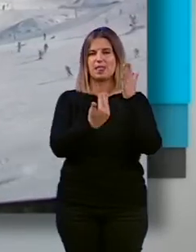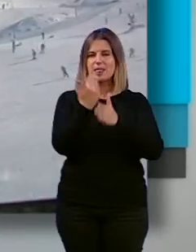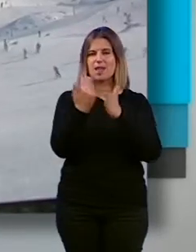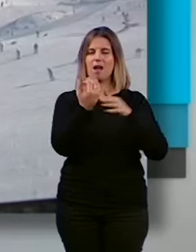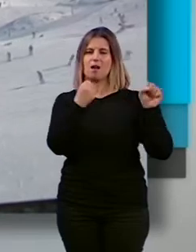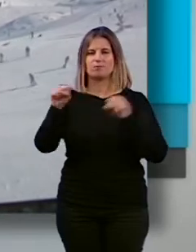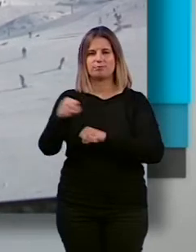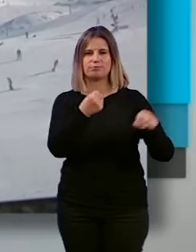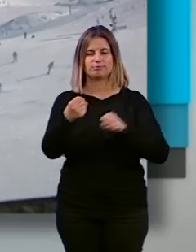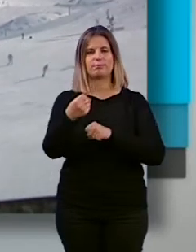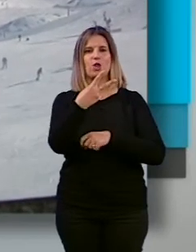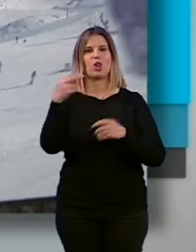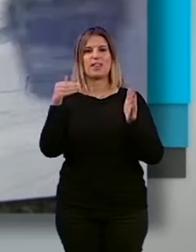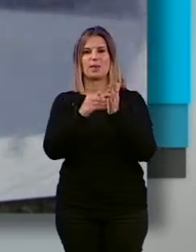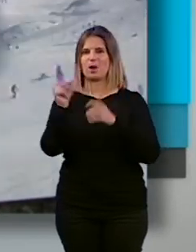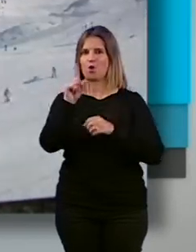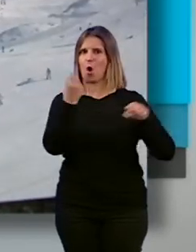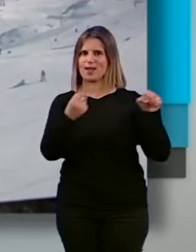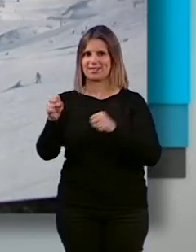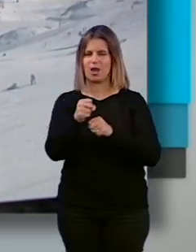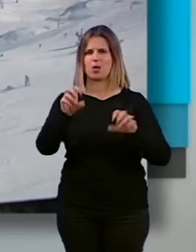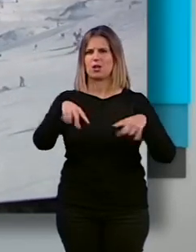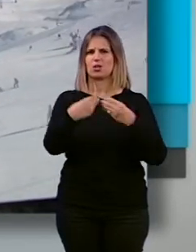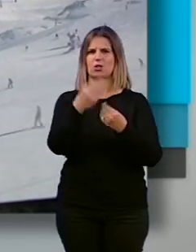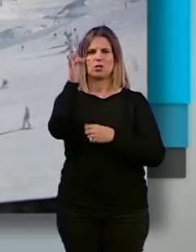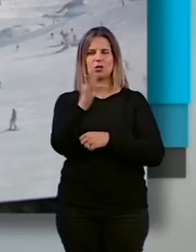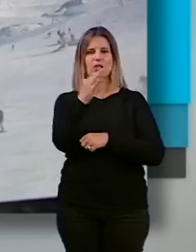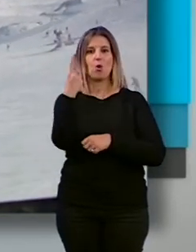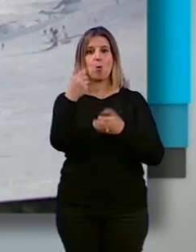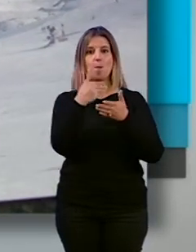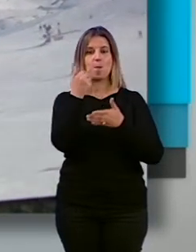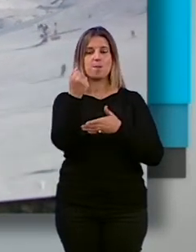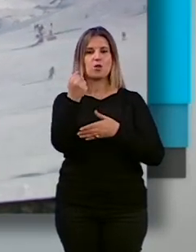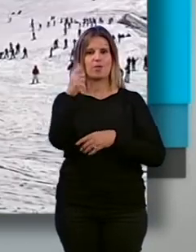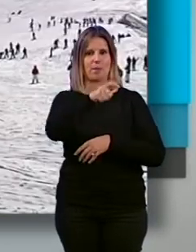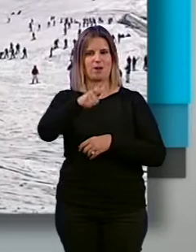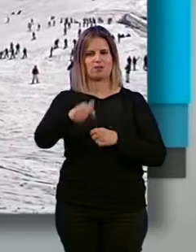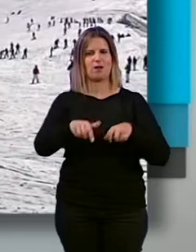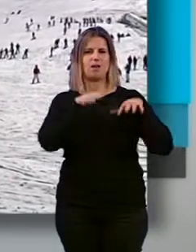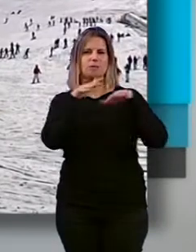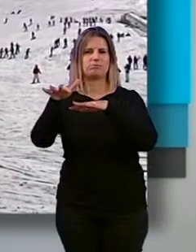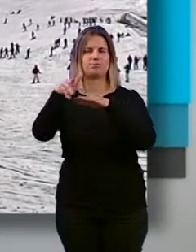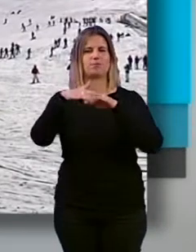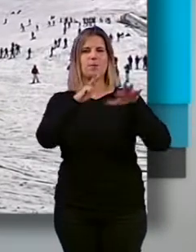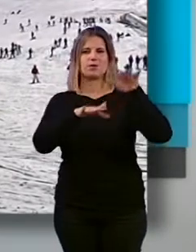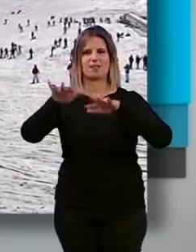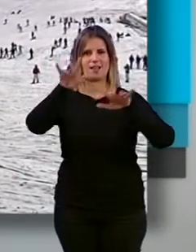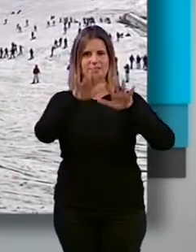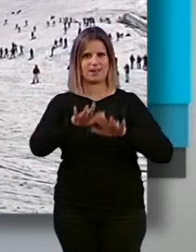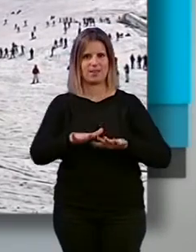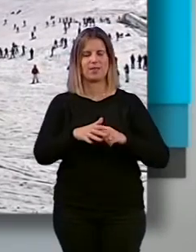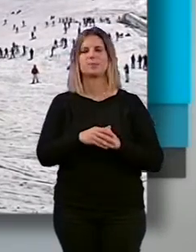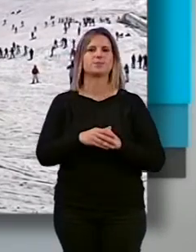las 200.000 de no esquiadores, con lo que suman alrededor de un millón de personas que han pasado por las instalaciones de la estación de esquí de Sierra Nevada.